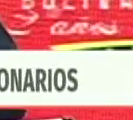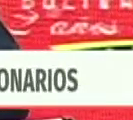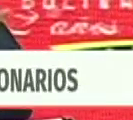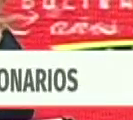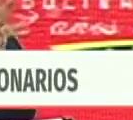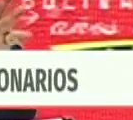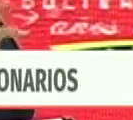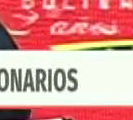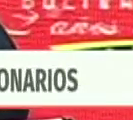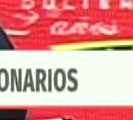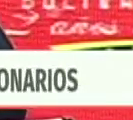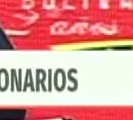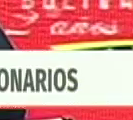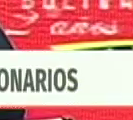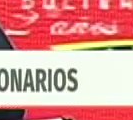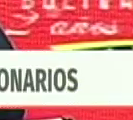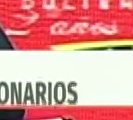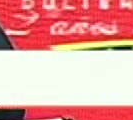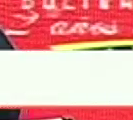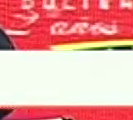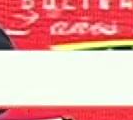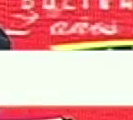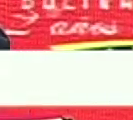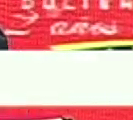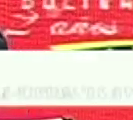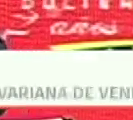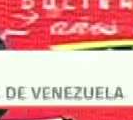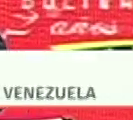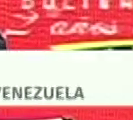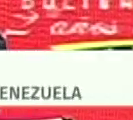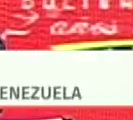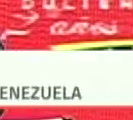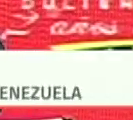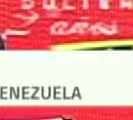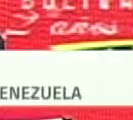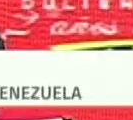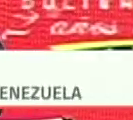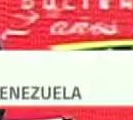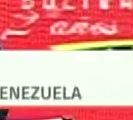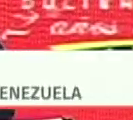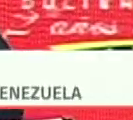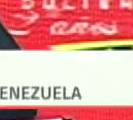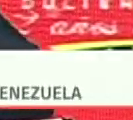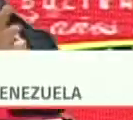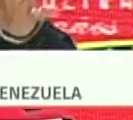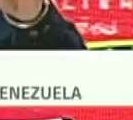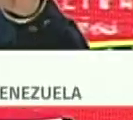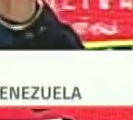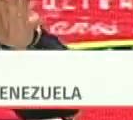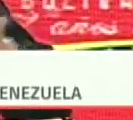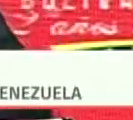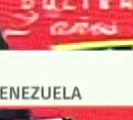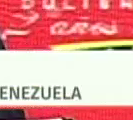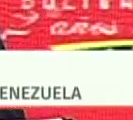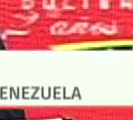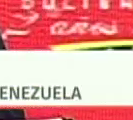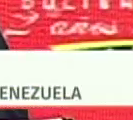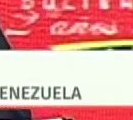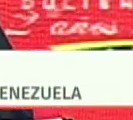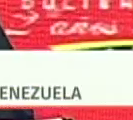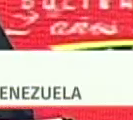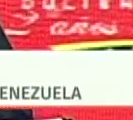populares de defensa integral, de los líderes de calle, comunidad, YVC, a la profundidad.